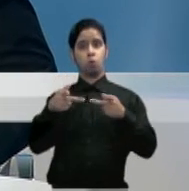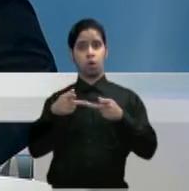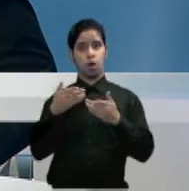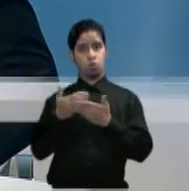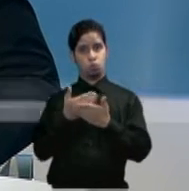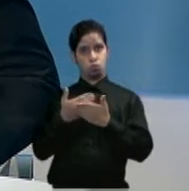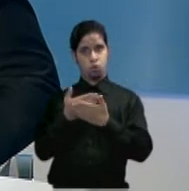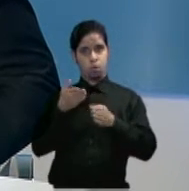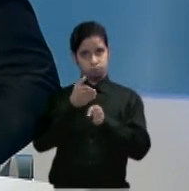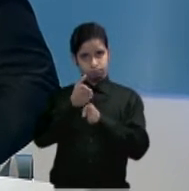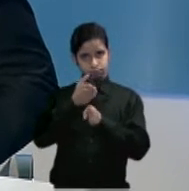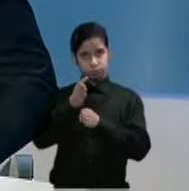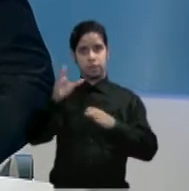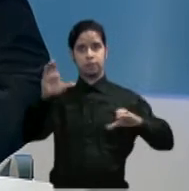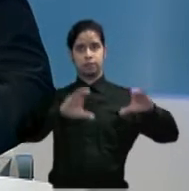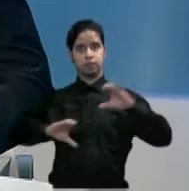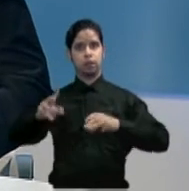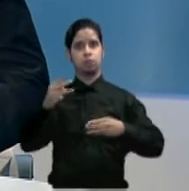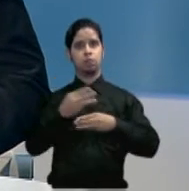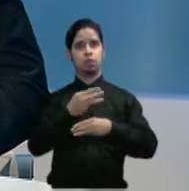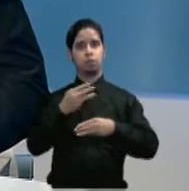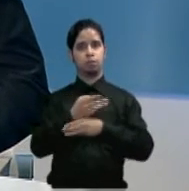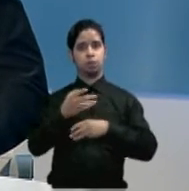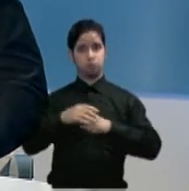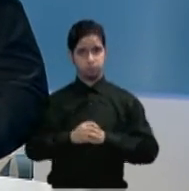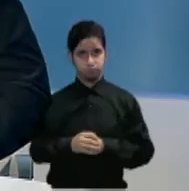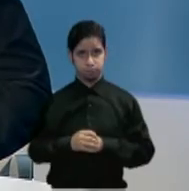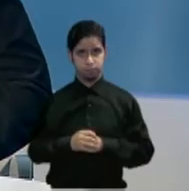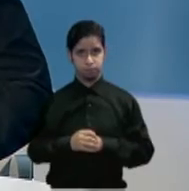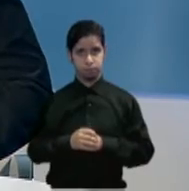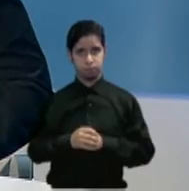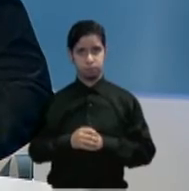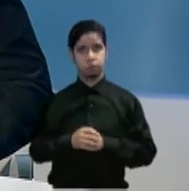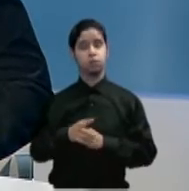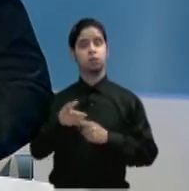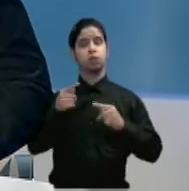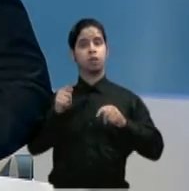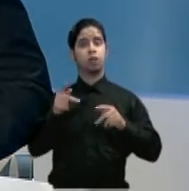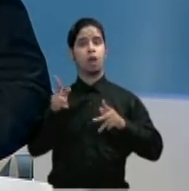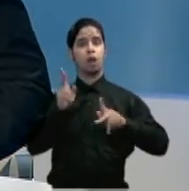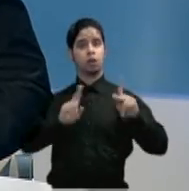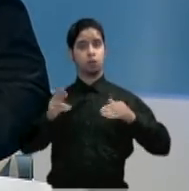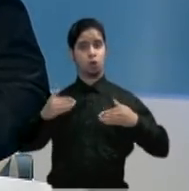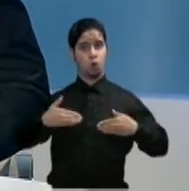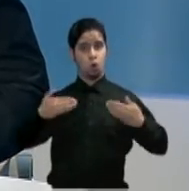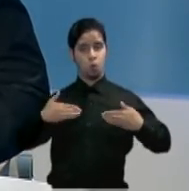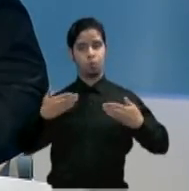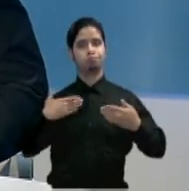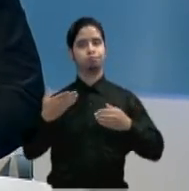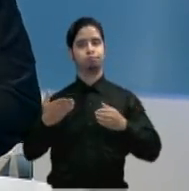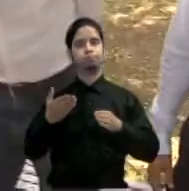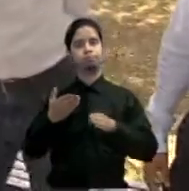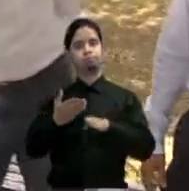especializado en ciencias y matemáticas, un esfuerzo que busca ampliar las oportunidades académicas para los jóvenes del país.